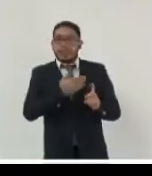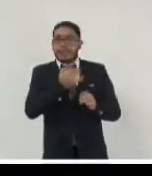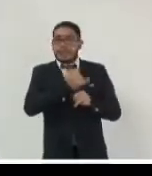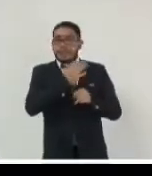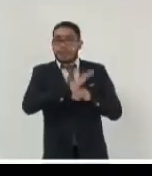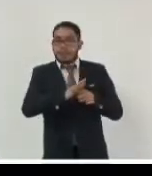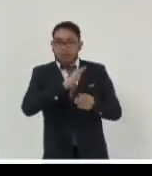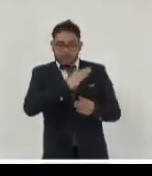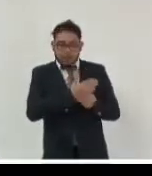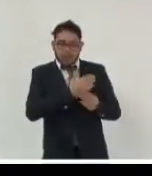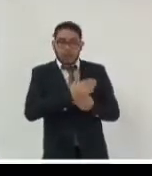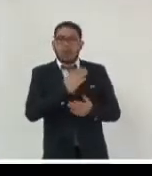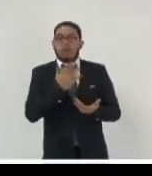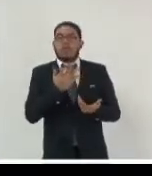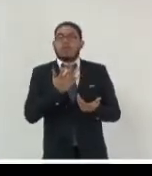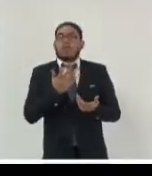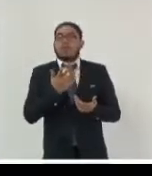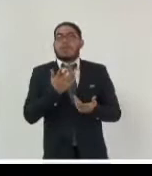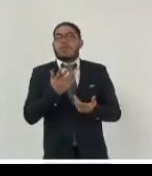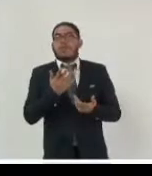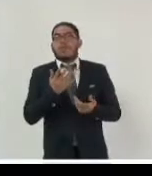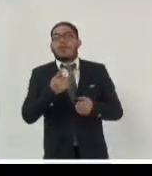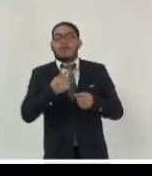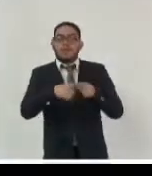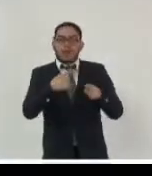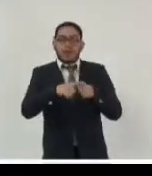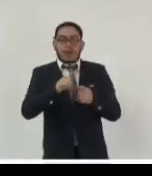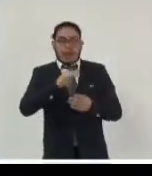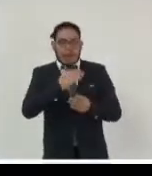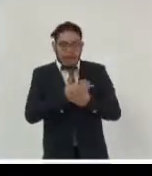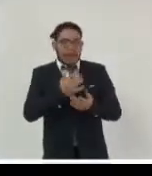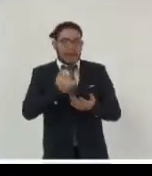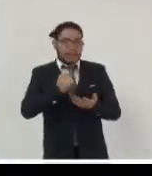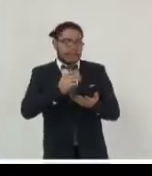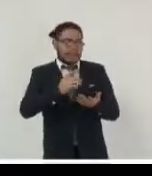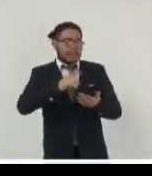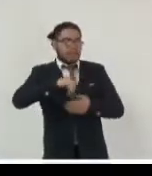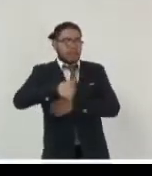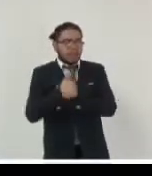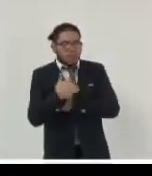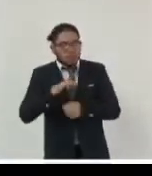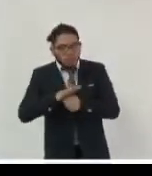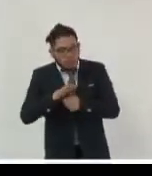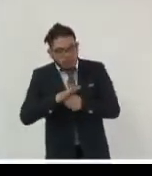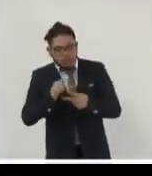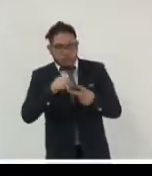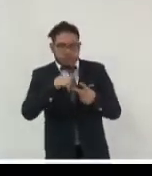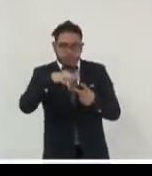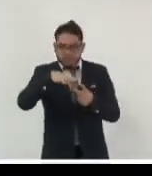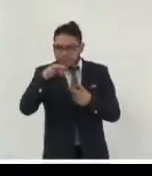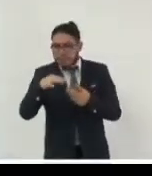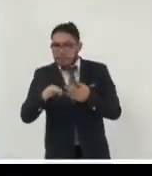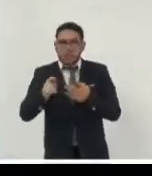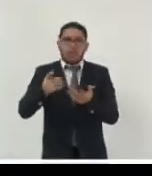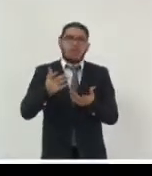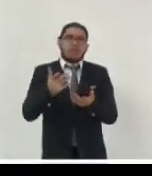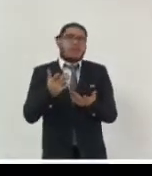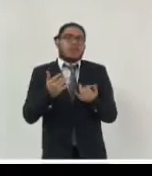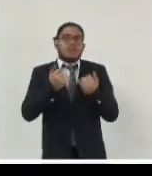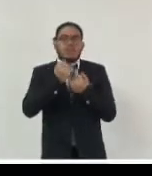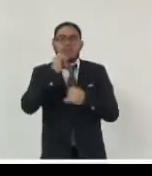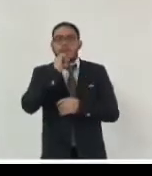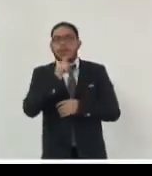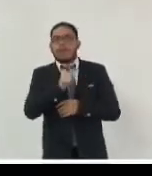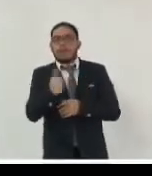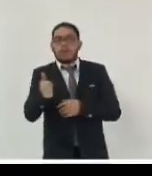¿qué datos conservar qué datos no cómo conservarlos cómo volverlos accesibles y sobre todo y acá que adelanto